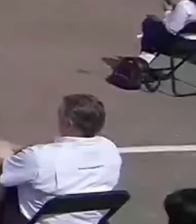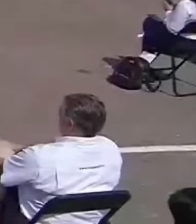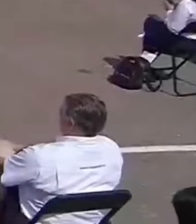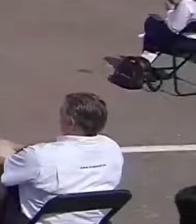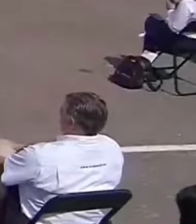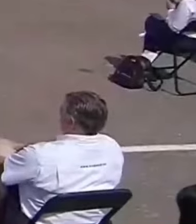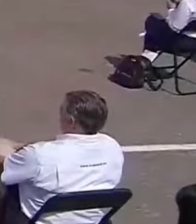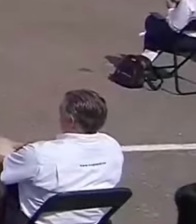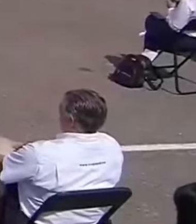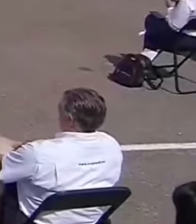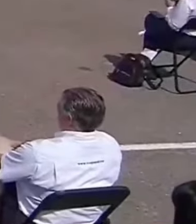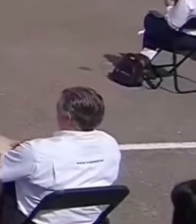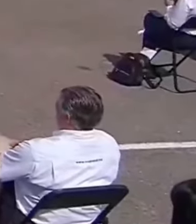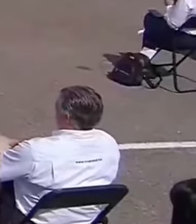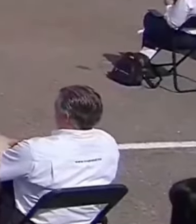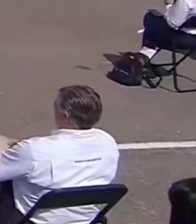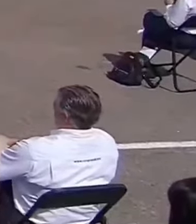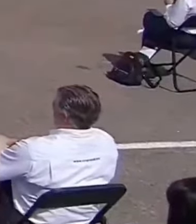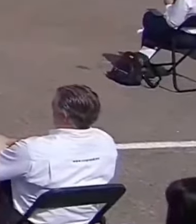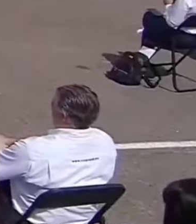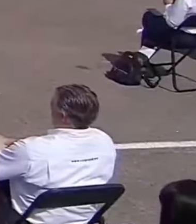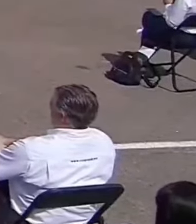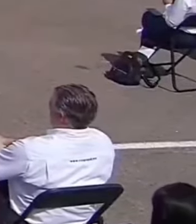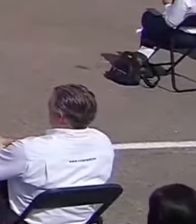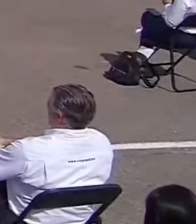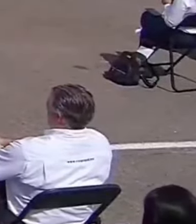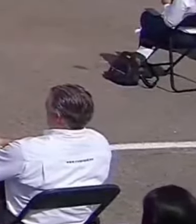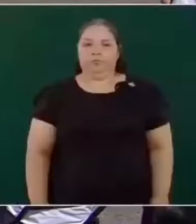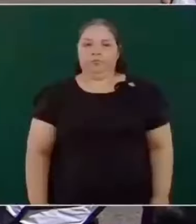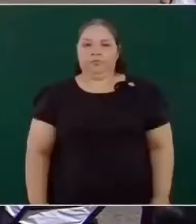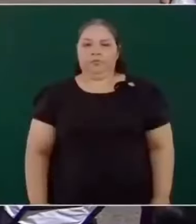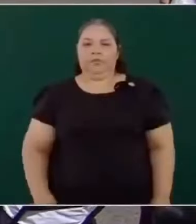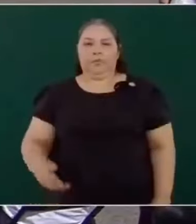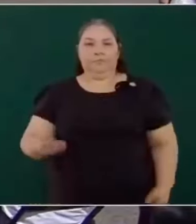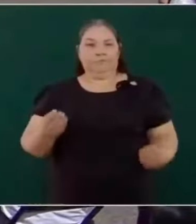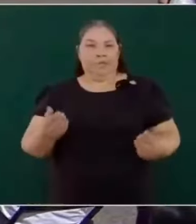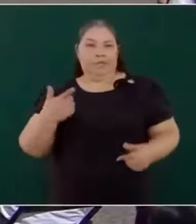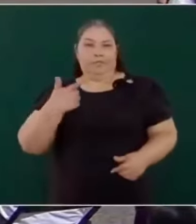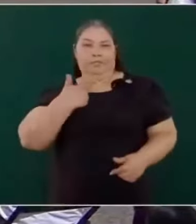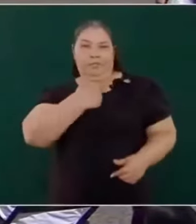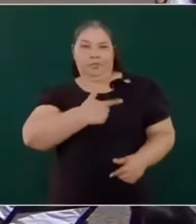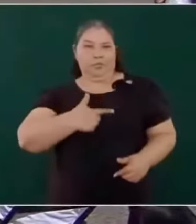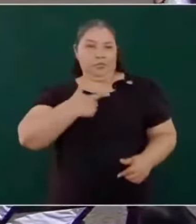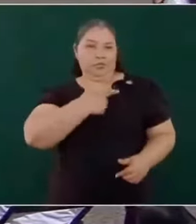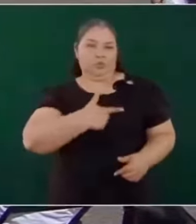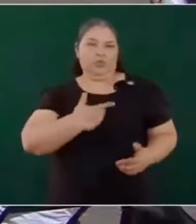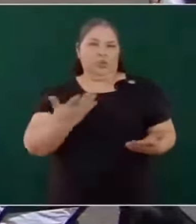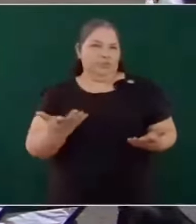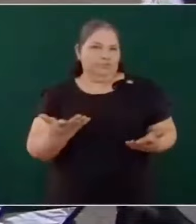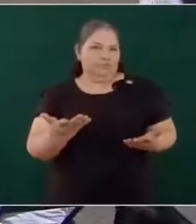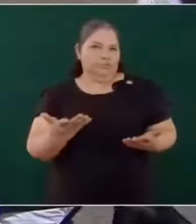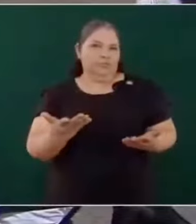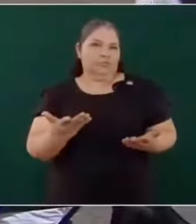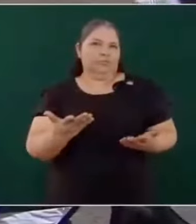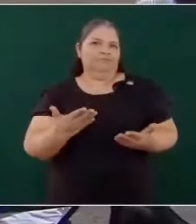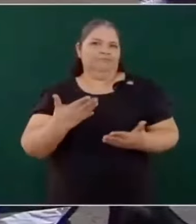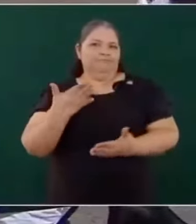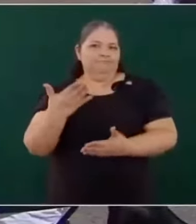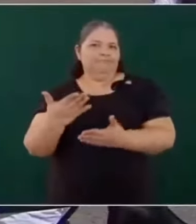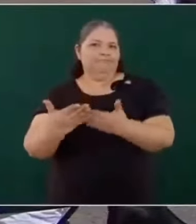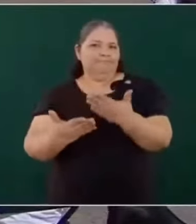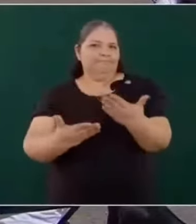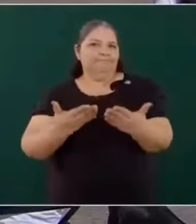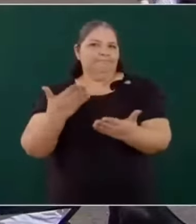Y me da muchísimo gusto porque vaya que le meten